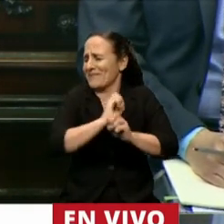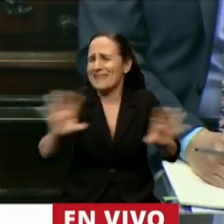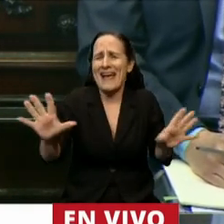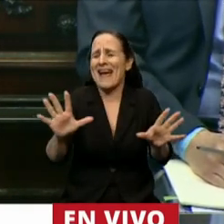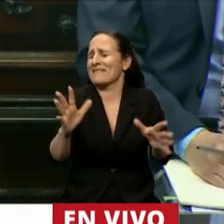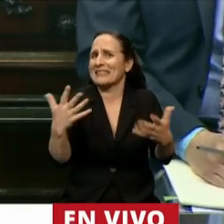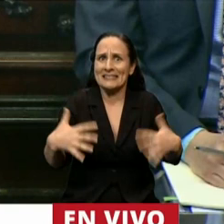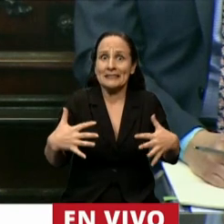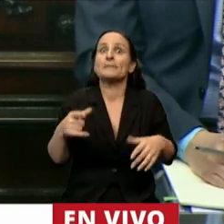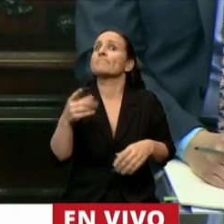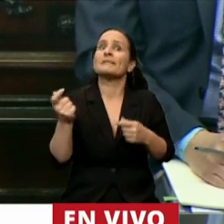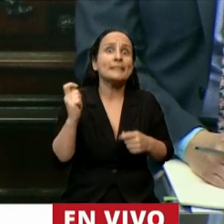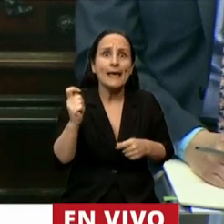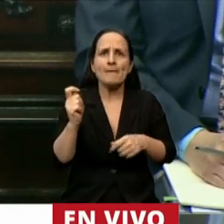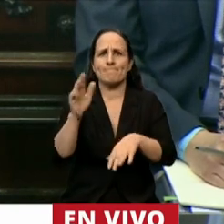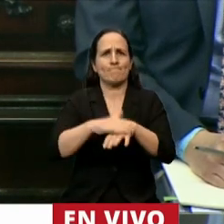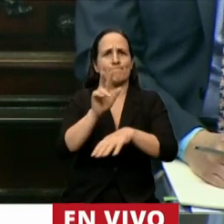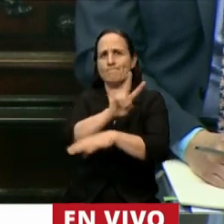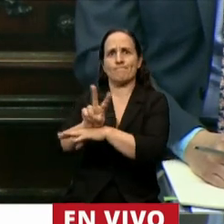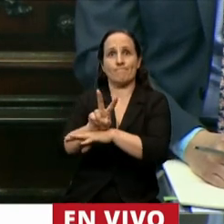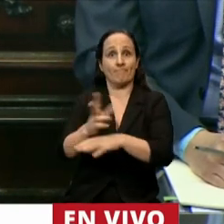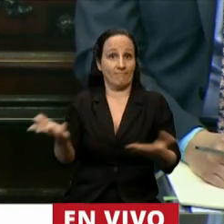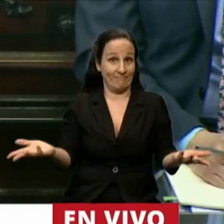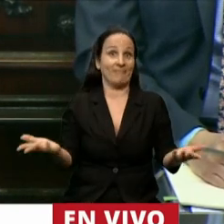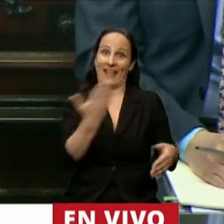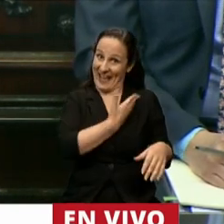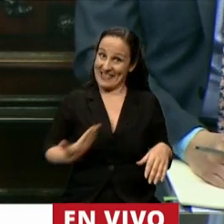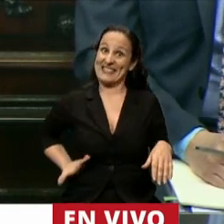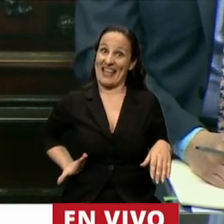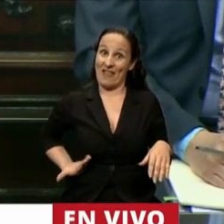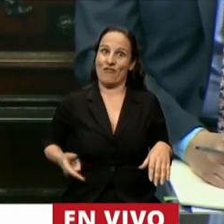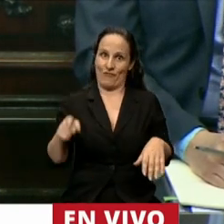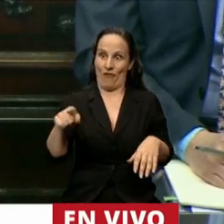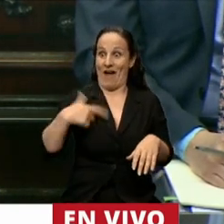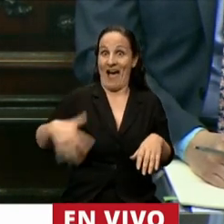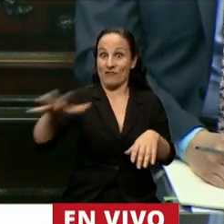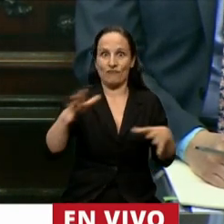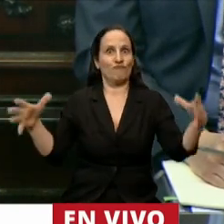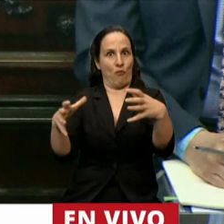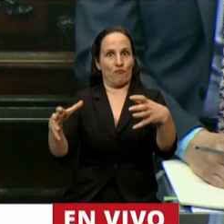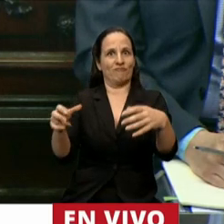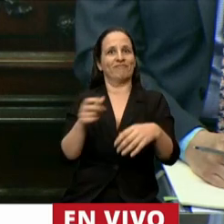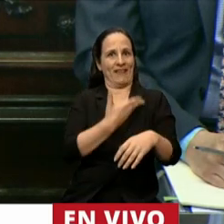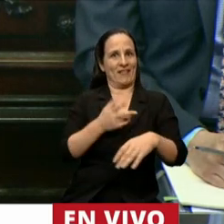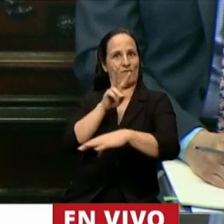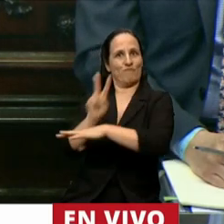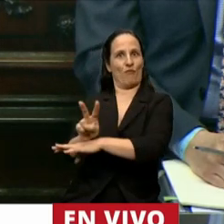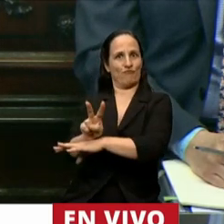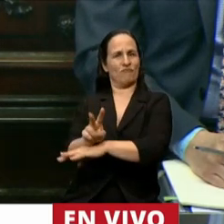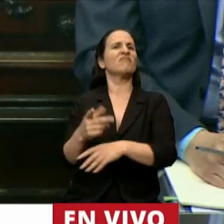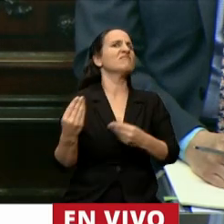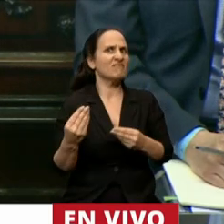críticas, el Estado es el que te cuida, no el mercado. Y eso también fue parte de un reclamo